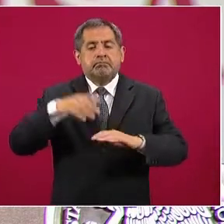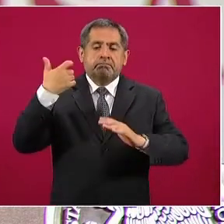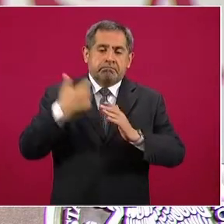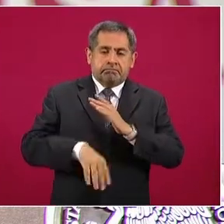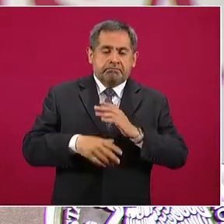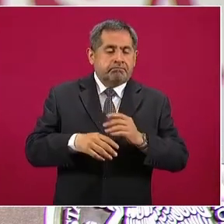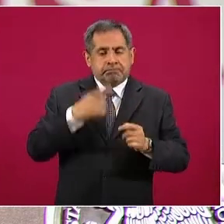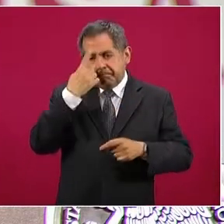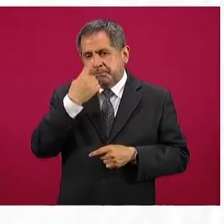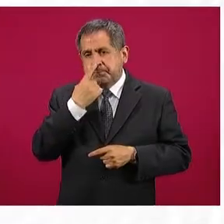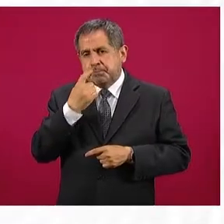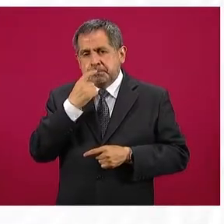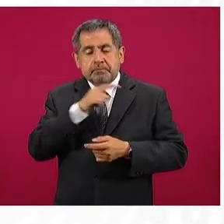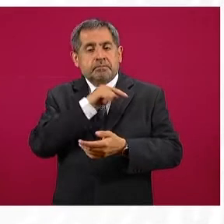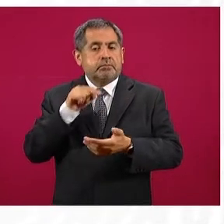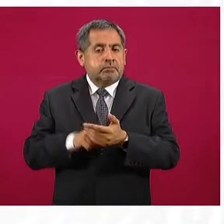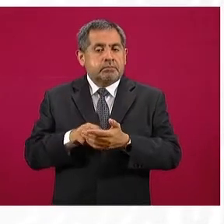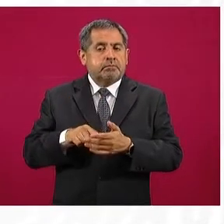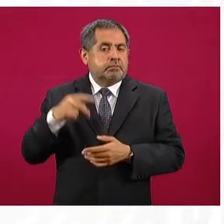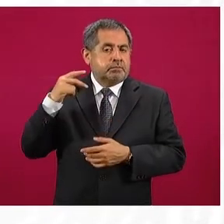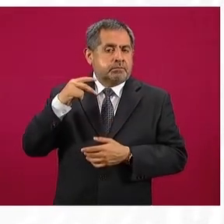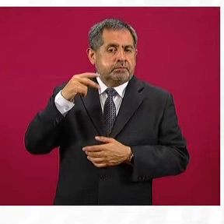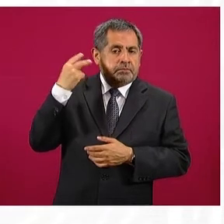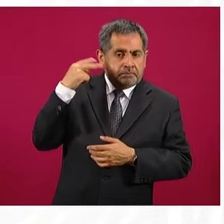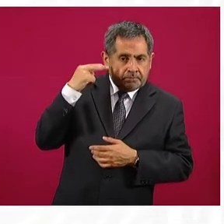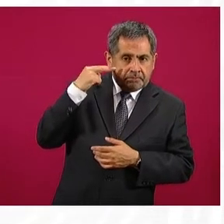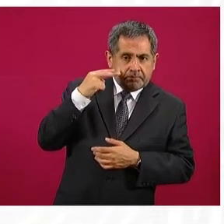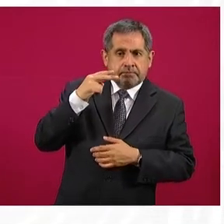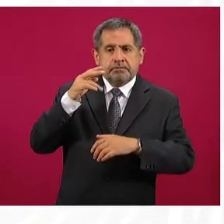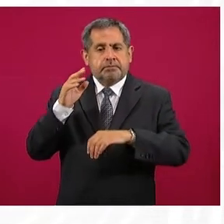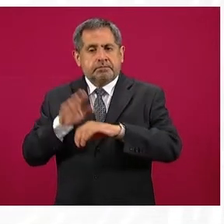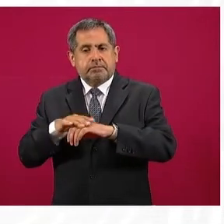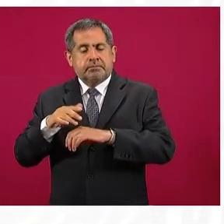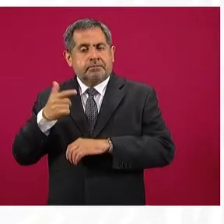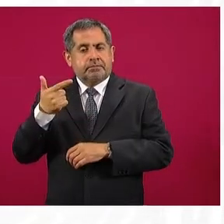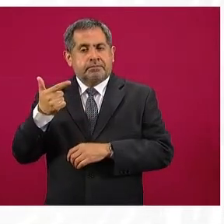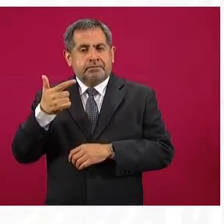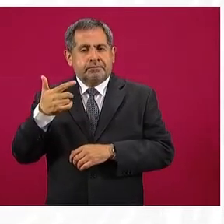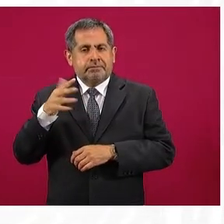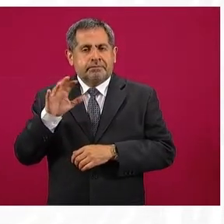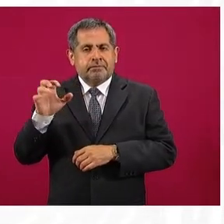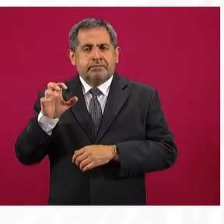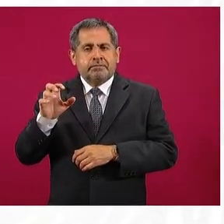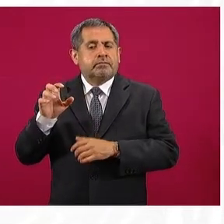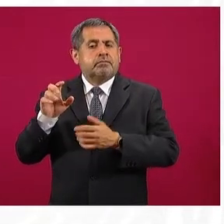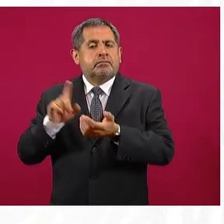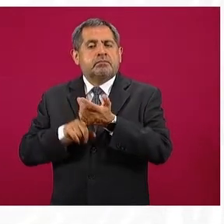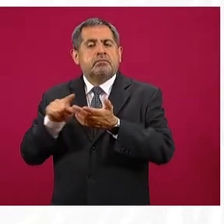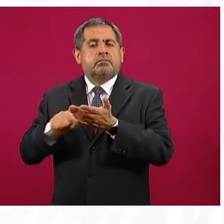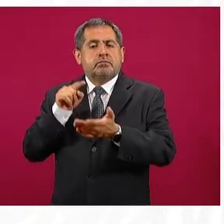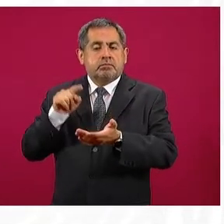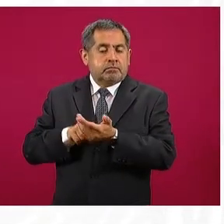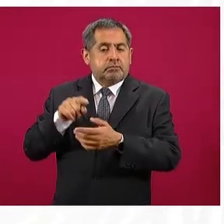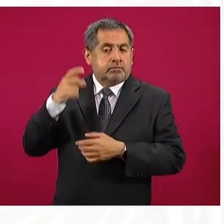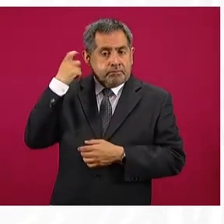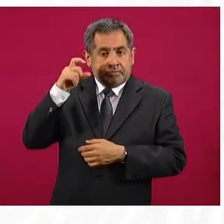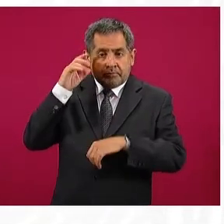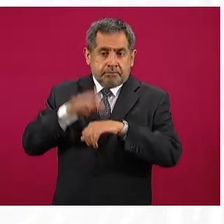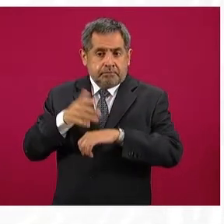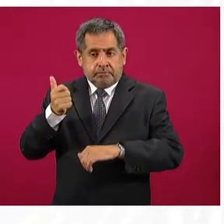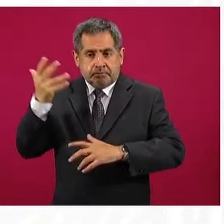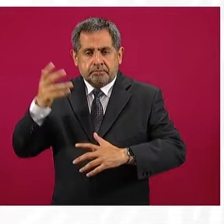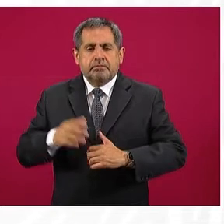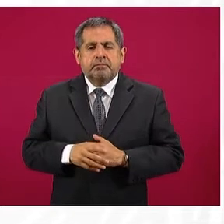franquicia Pemex en Medellín de Bravo, Veracruz. Y G500, 15 pesos con 99 centavos por litro en Querétaro,